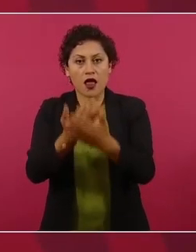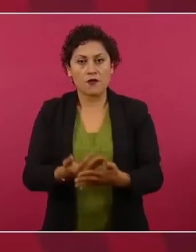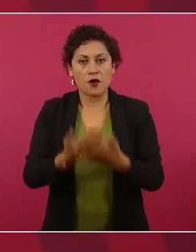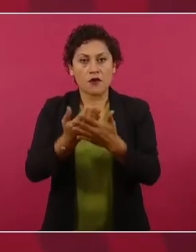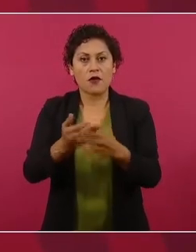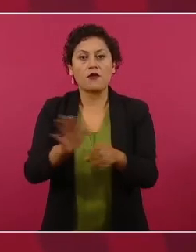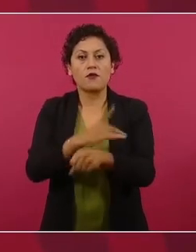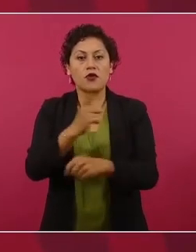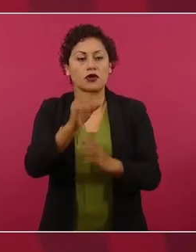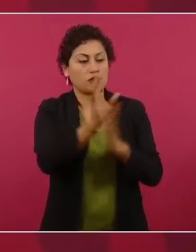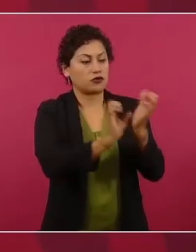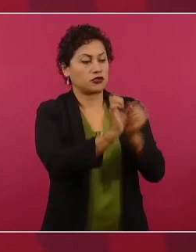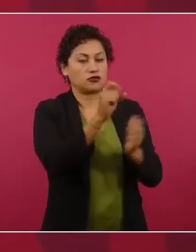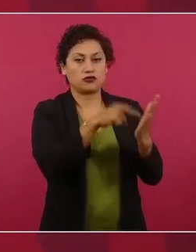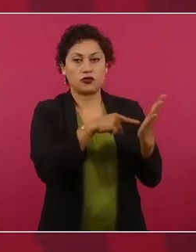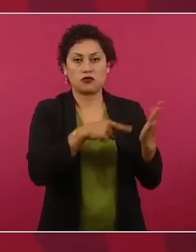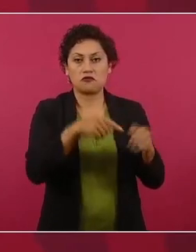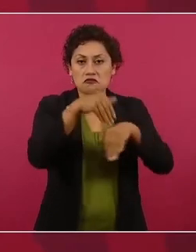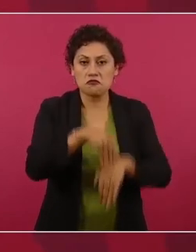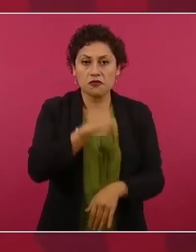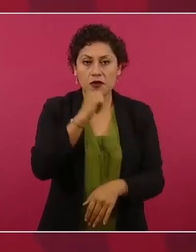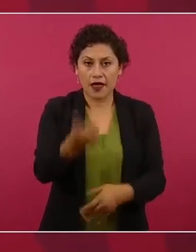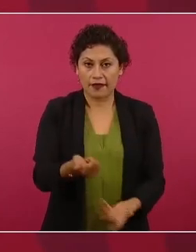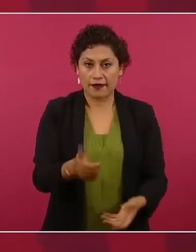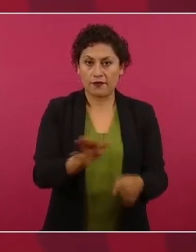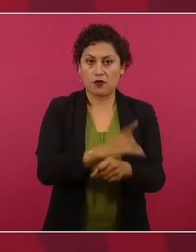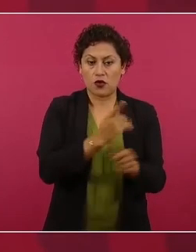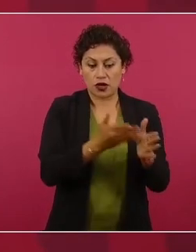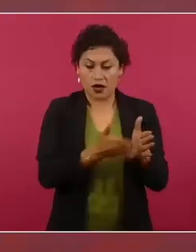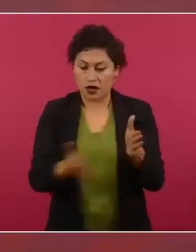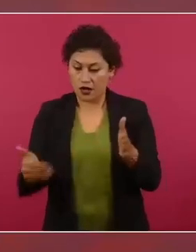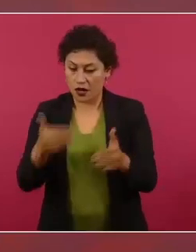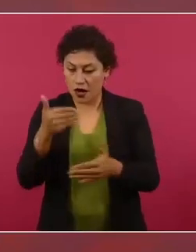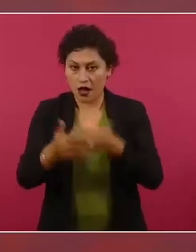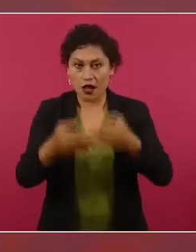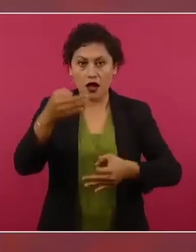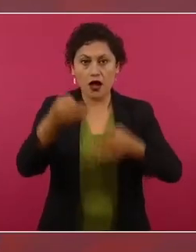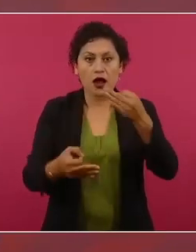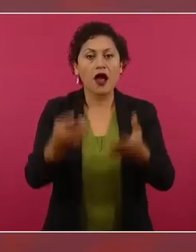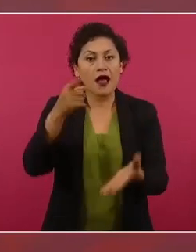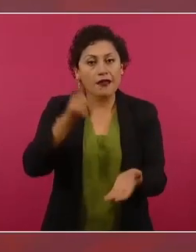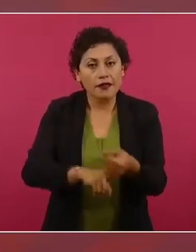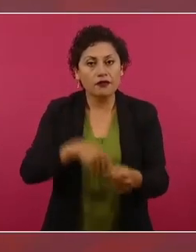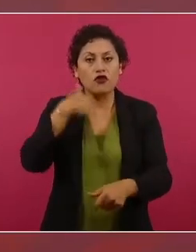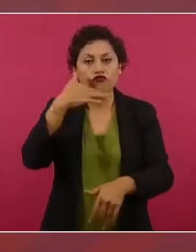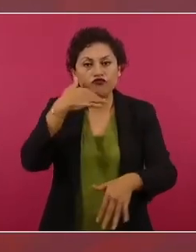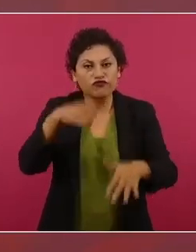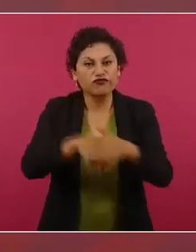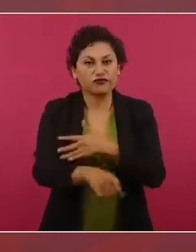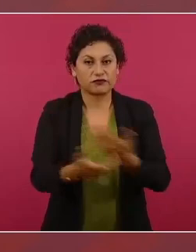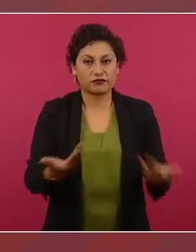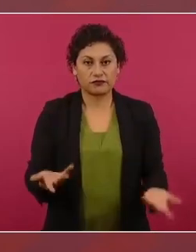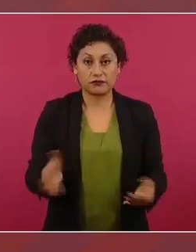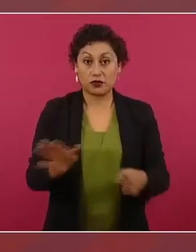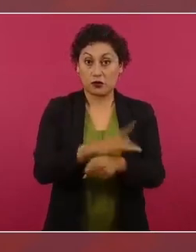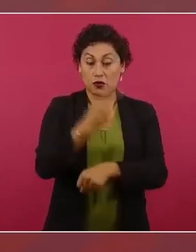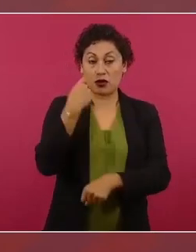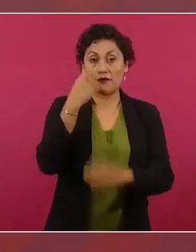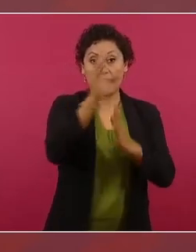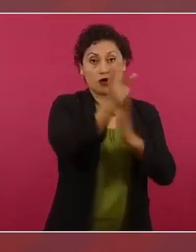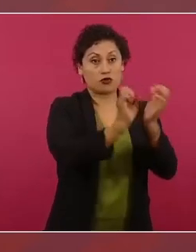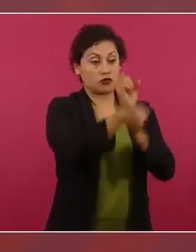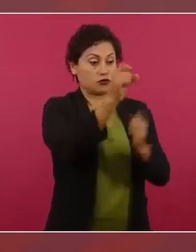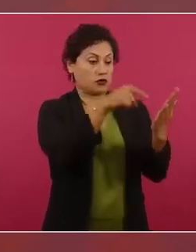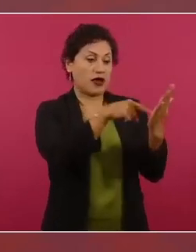porque hay corrupción, porque la Constitución establece que tiene que haber justicia